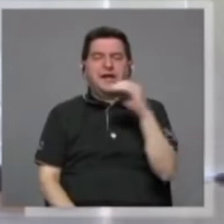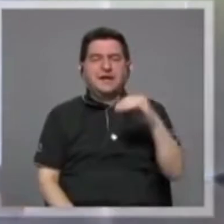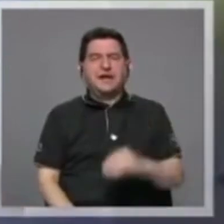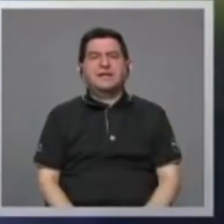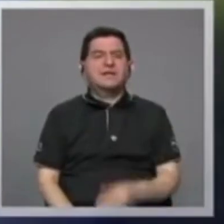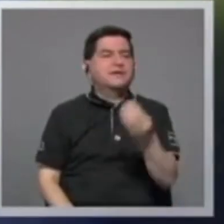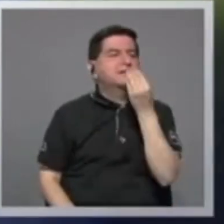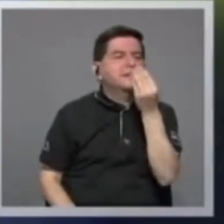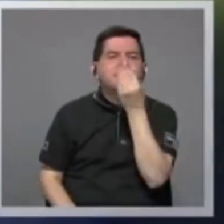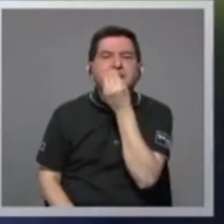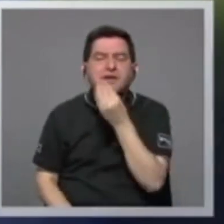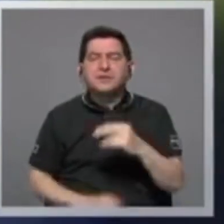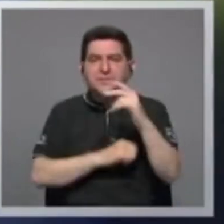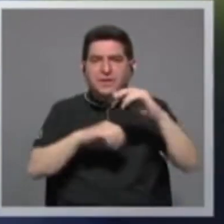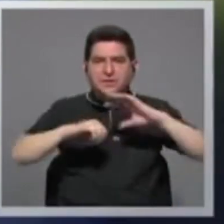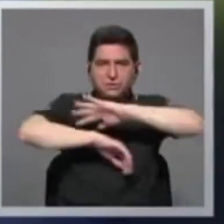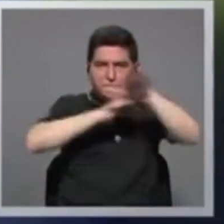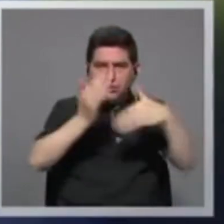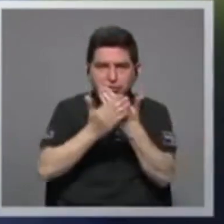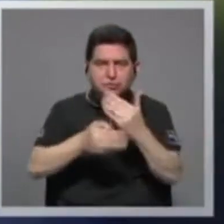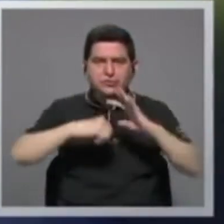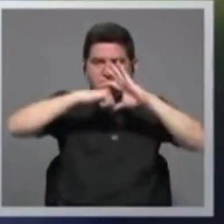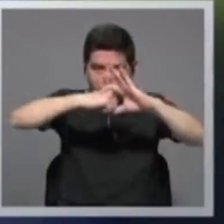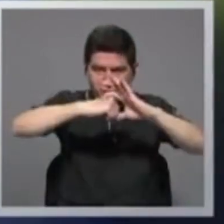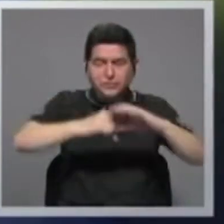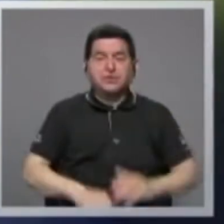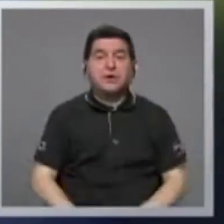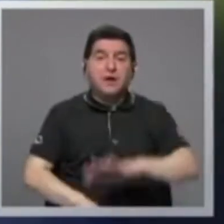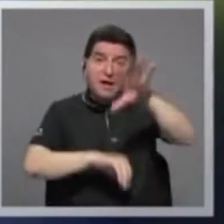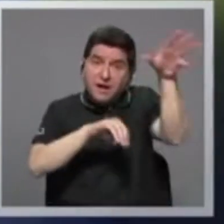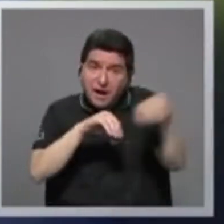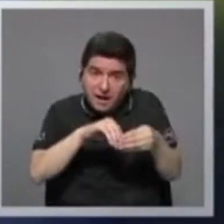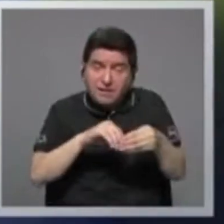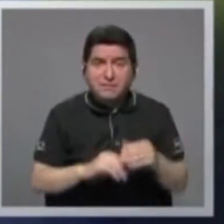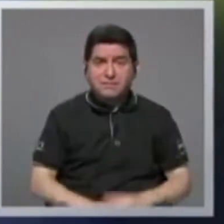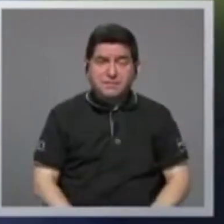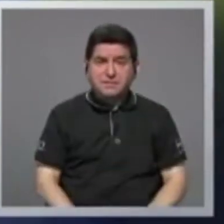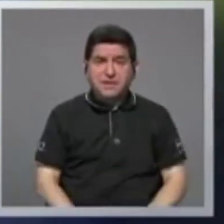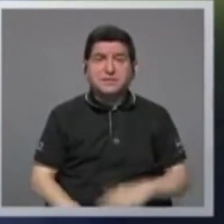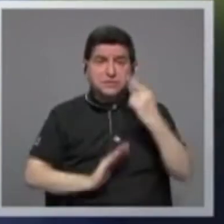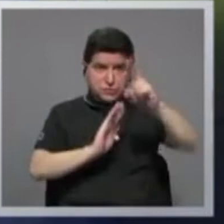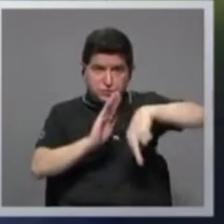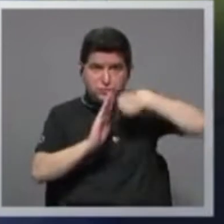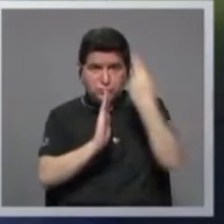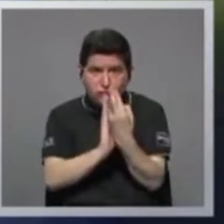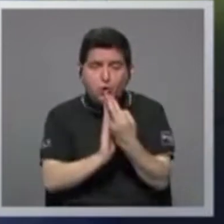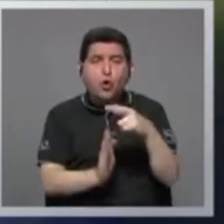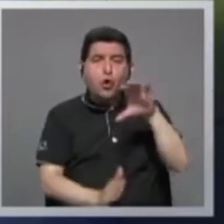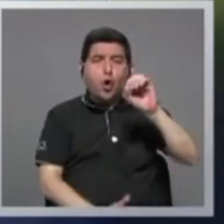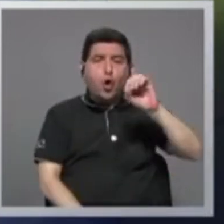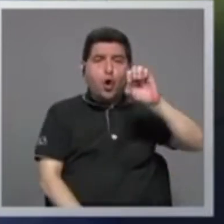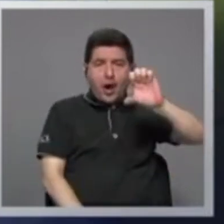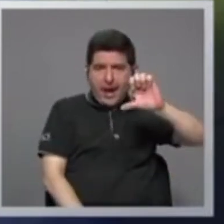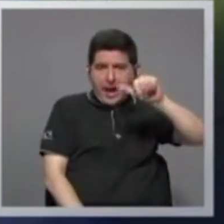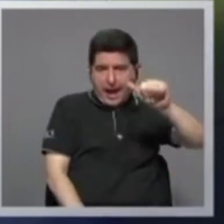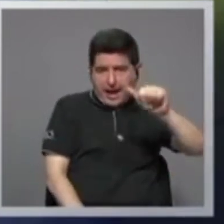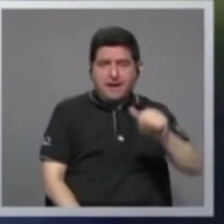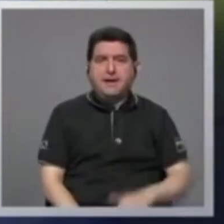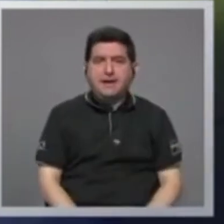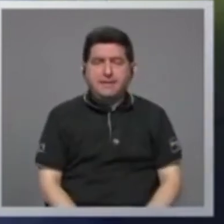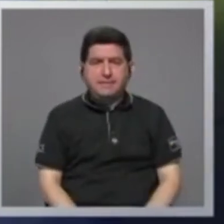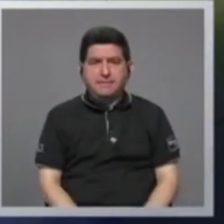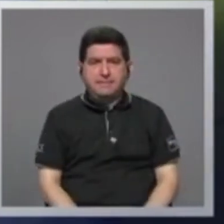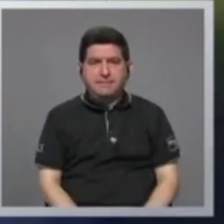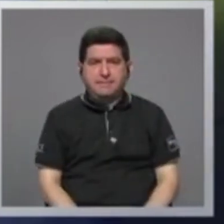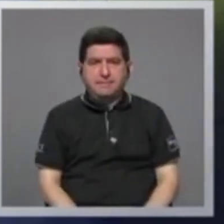planeta. Además, doctor Otero, del papel de la OEA, del